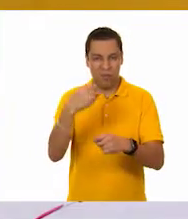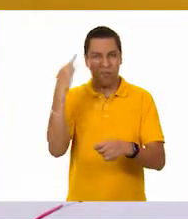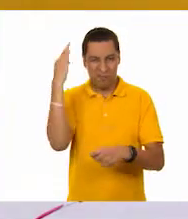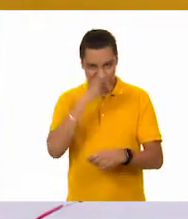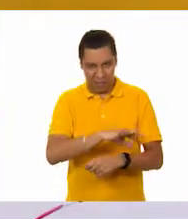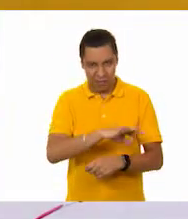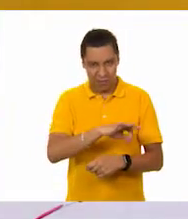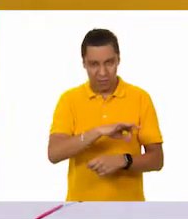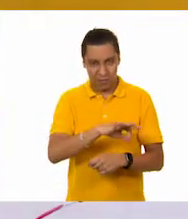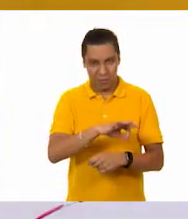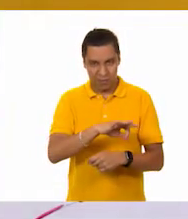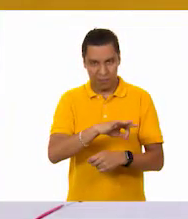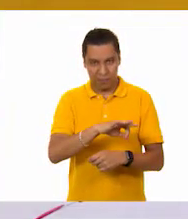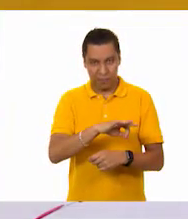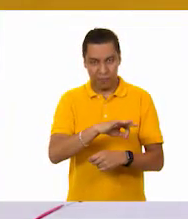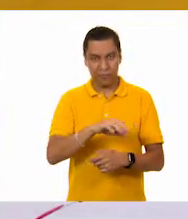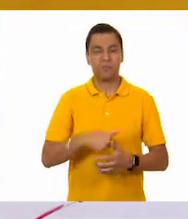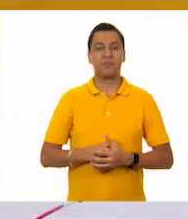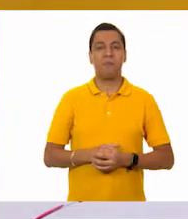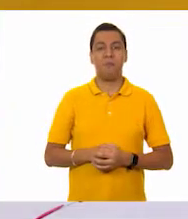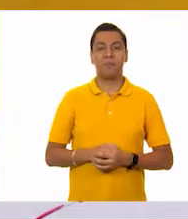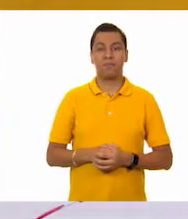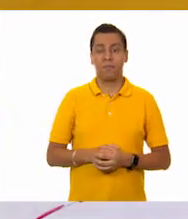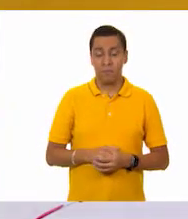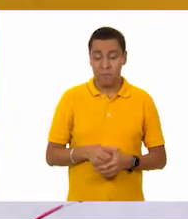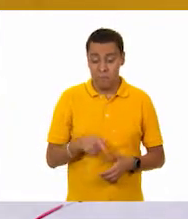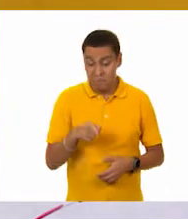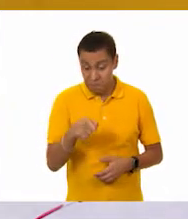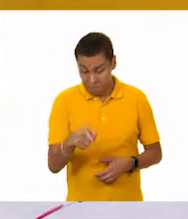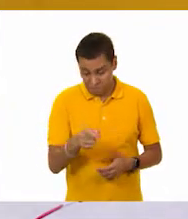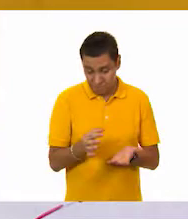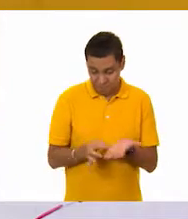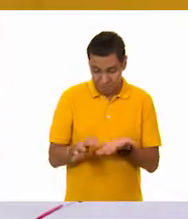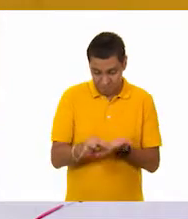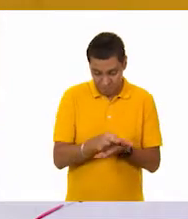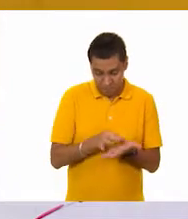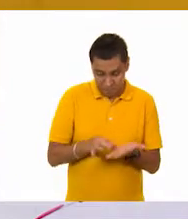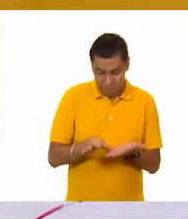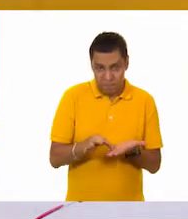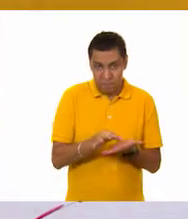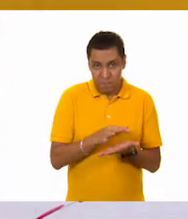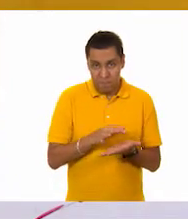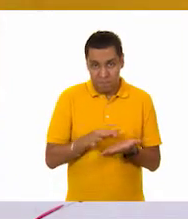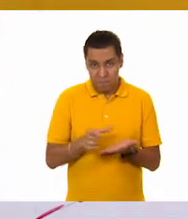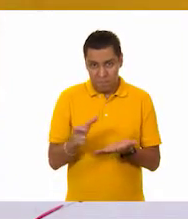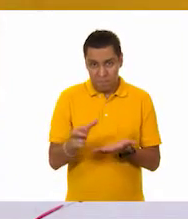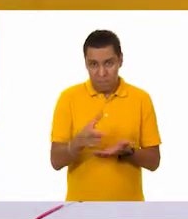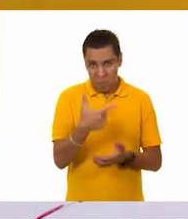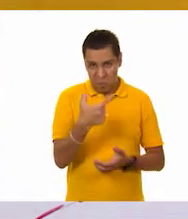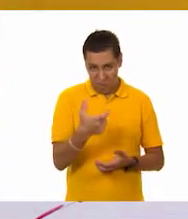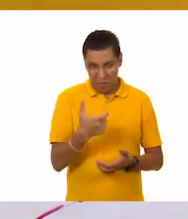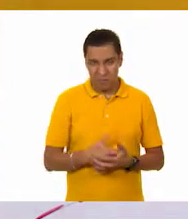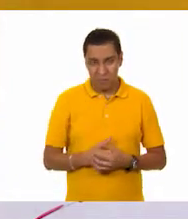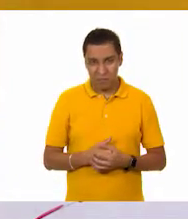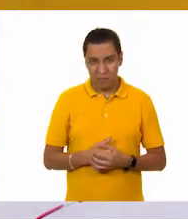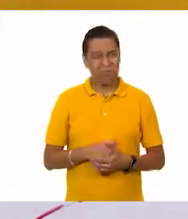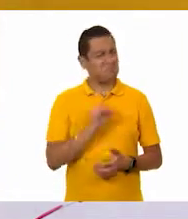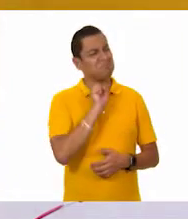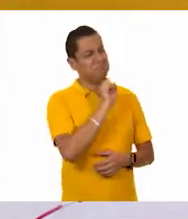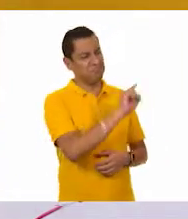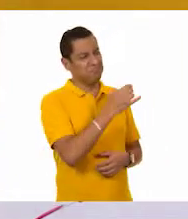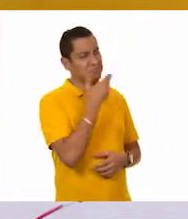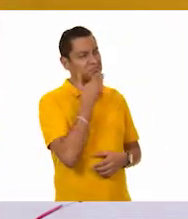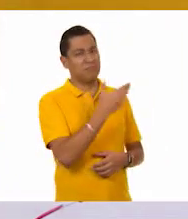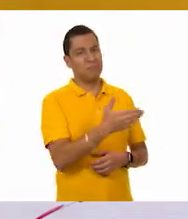tu preferido el de las monedas? Sí, porque... Pues... Sí, me voy por las monedas. Muy muy bien.